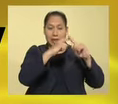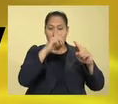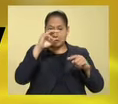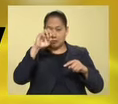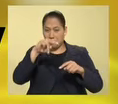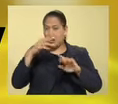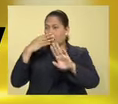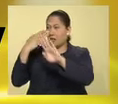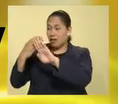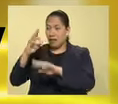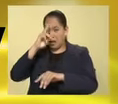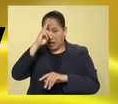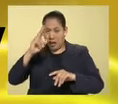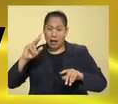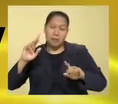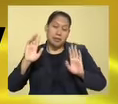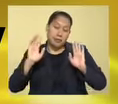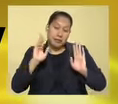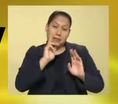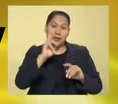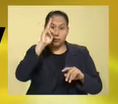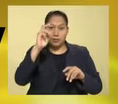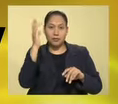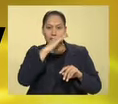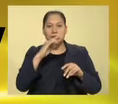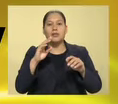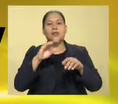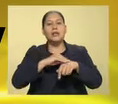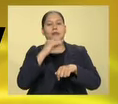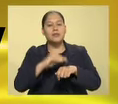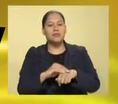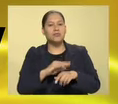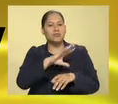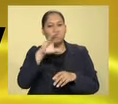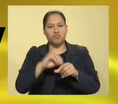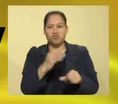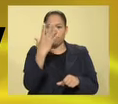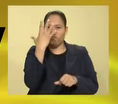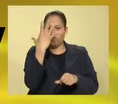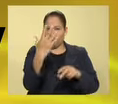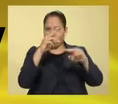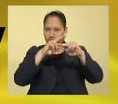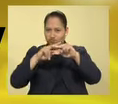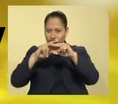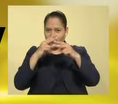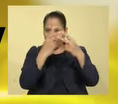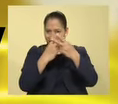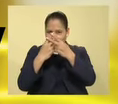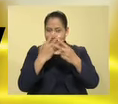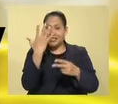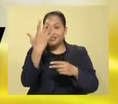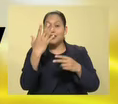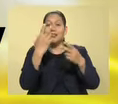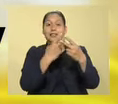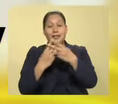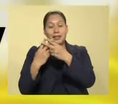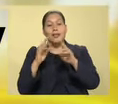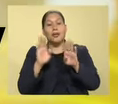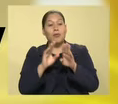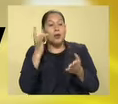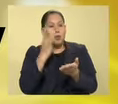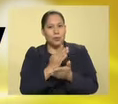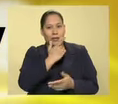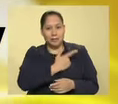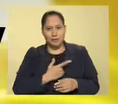contra los Avengers en la pantalla grande. ¿Cuántas estrellas le das? Le damos la calificación máxima de cinco estrellas. Eso, no nada más porque me gusten